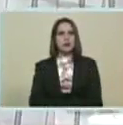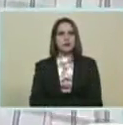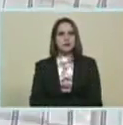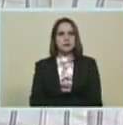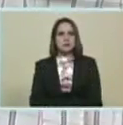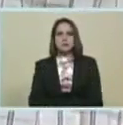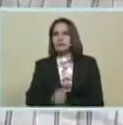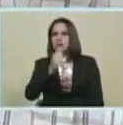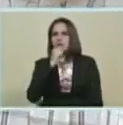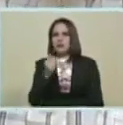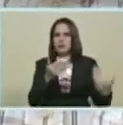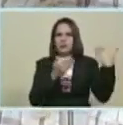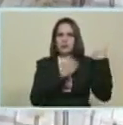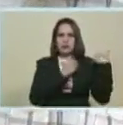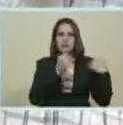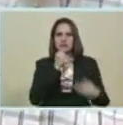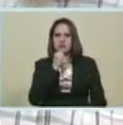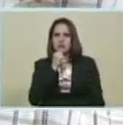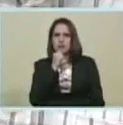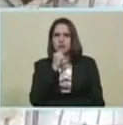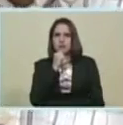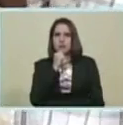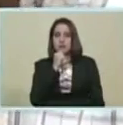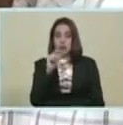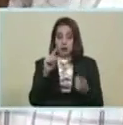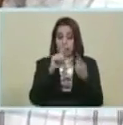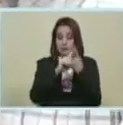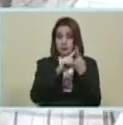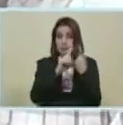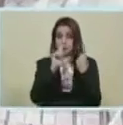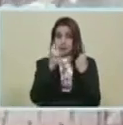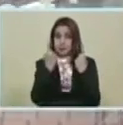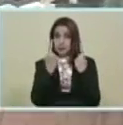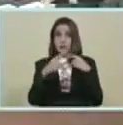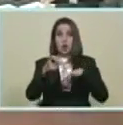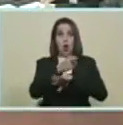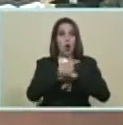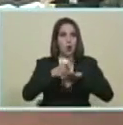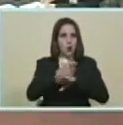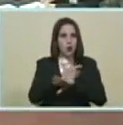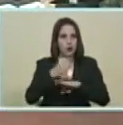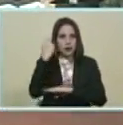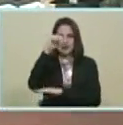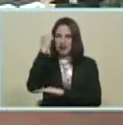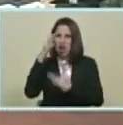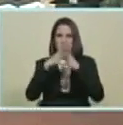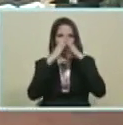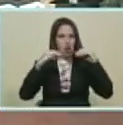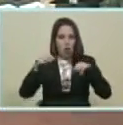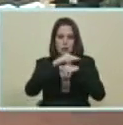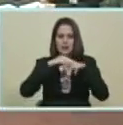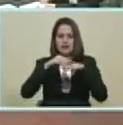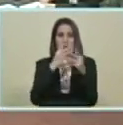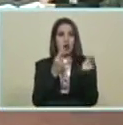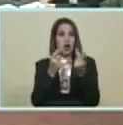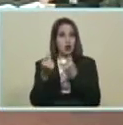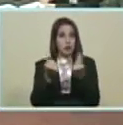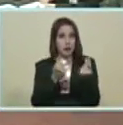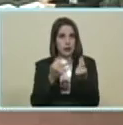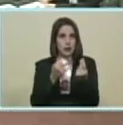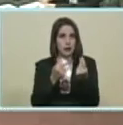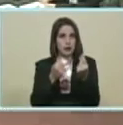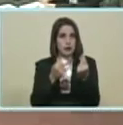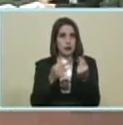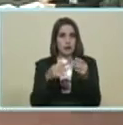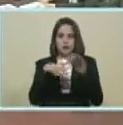¿Quiénes están Involucrados? En primer lugar El gobierno Nacional Todos los Ministerios De Economía Y